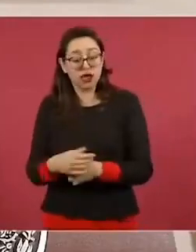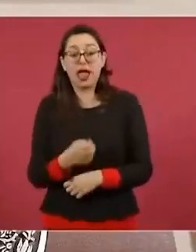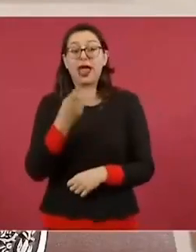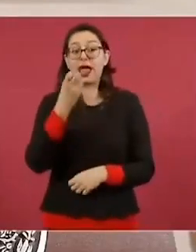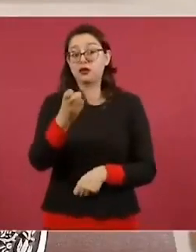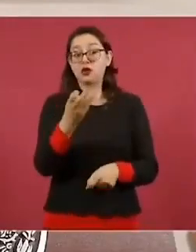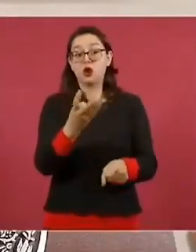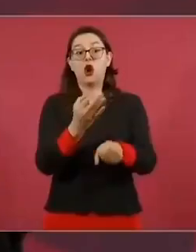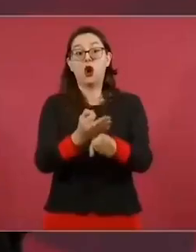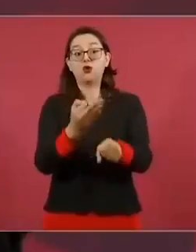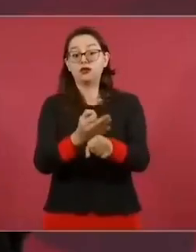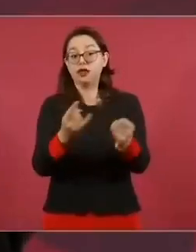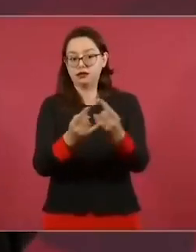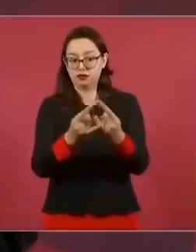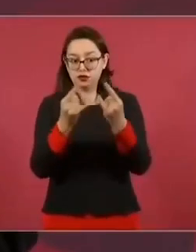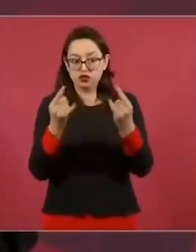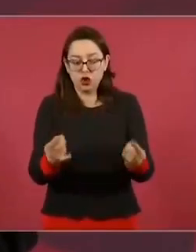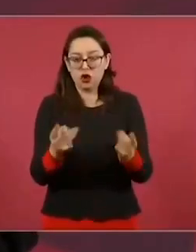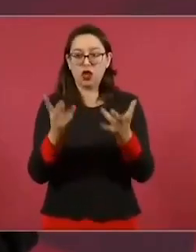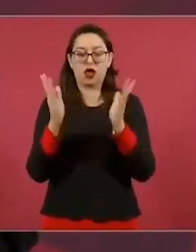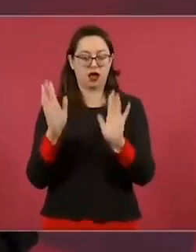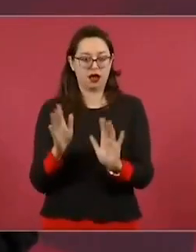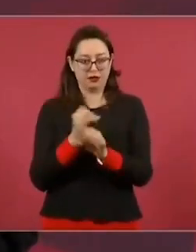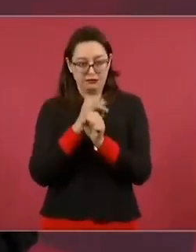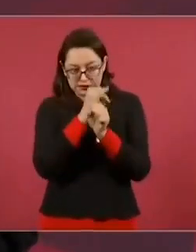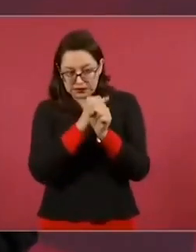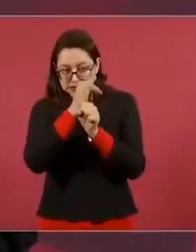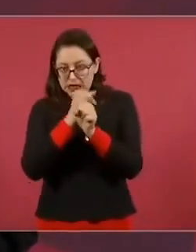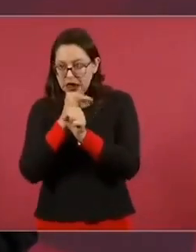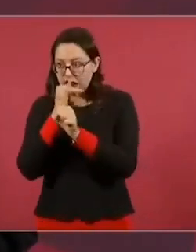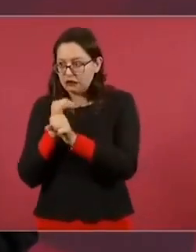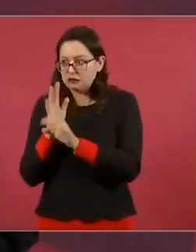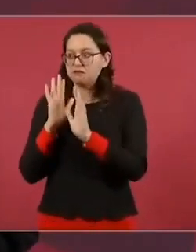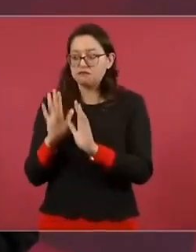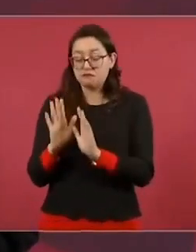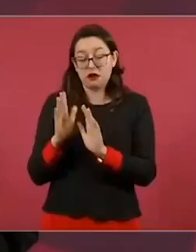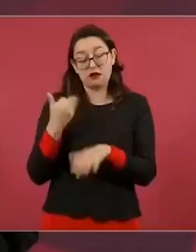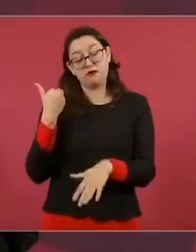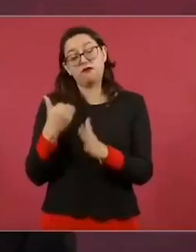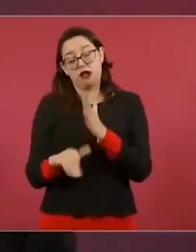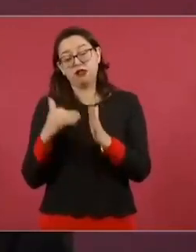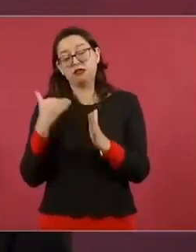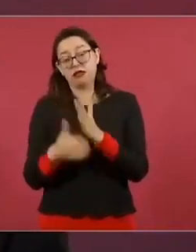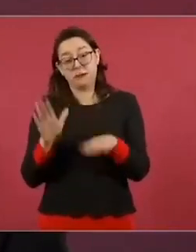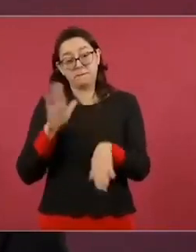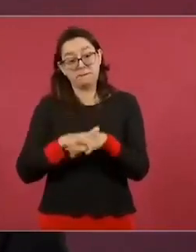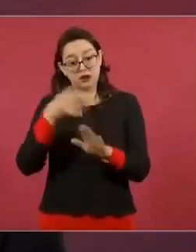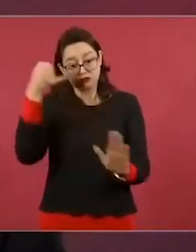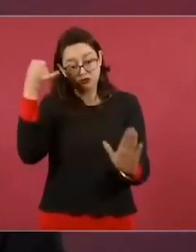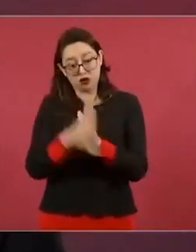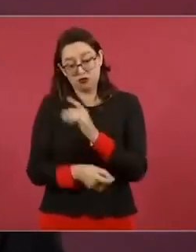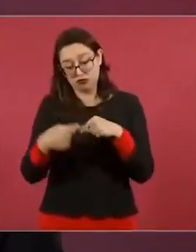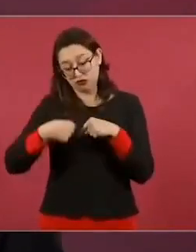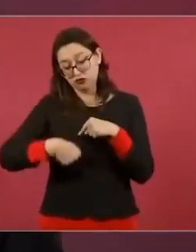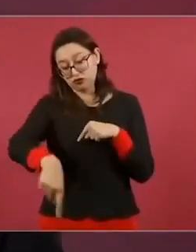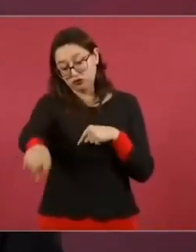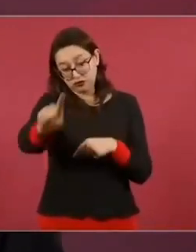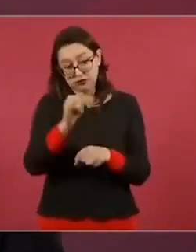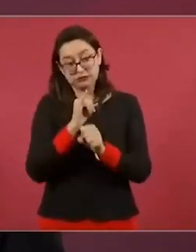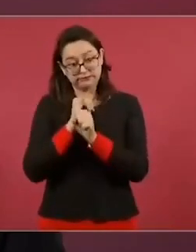hasta ahora y aquí vamos a dar más